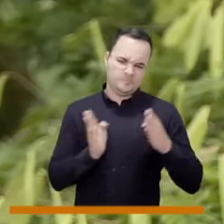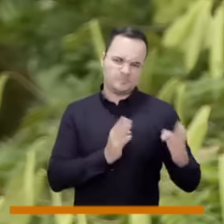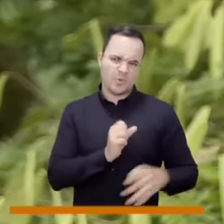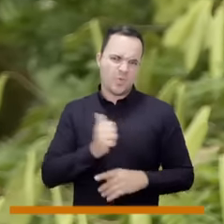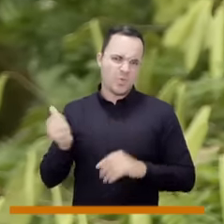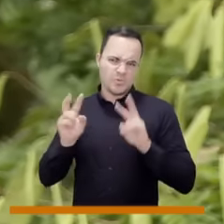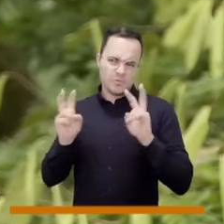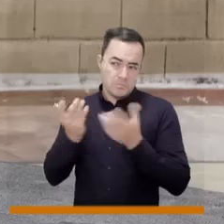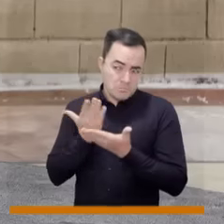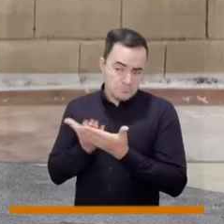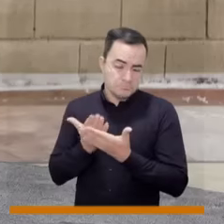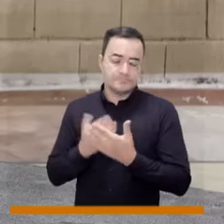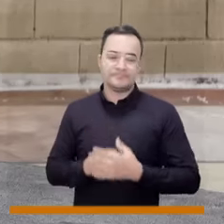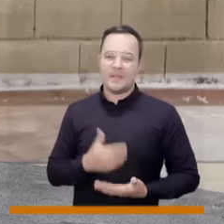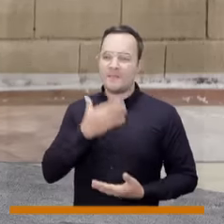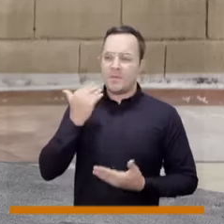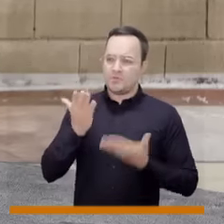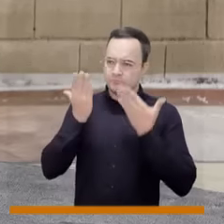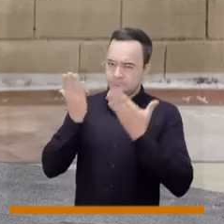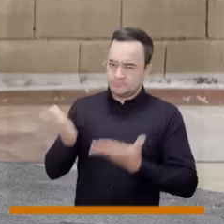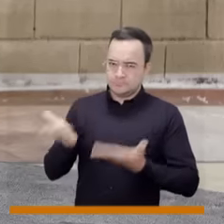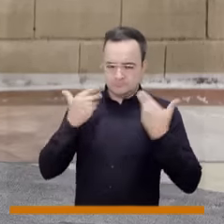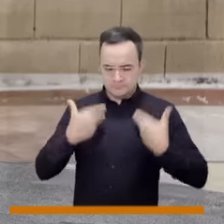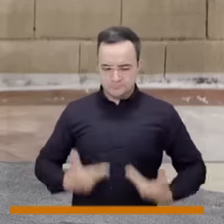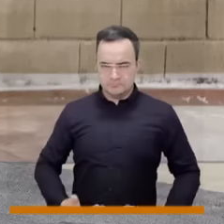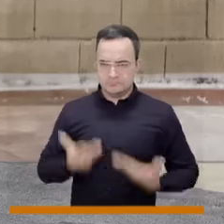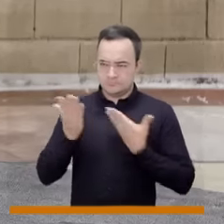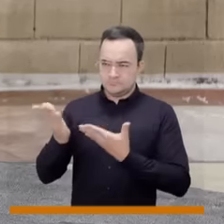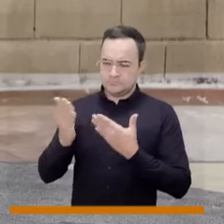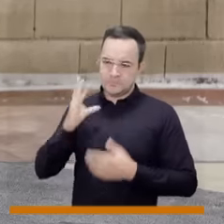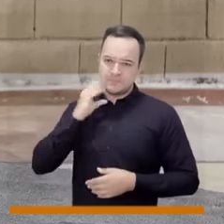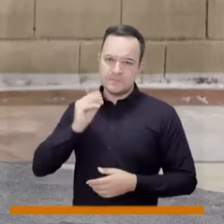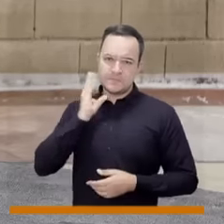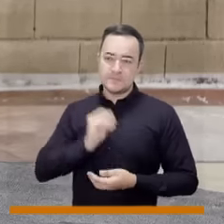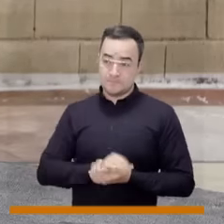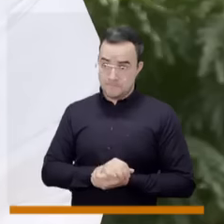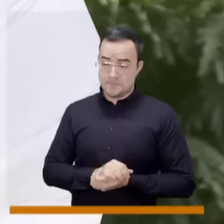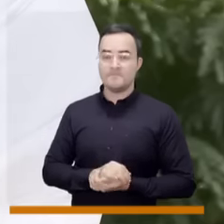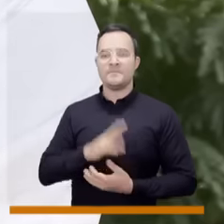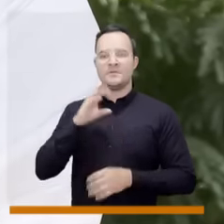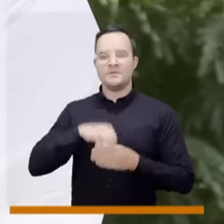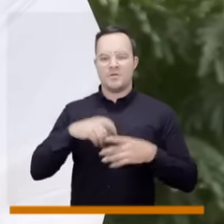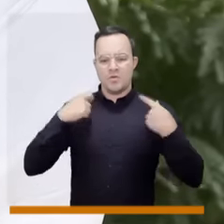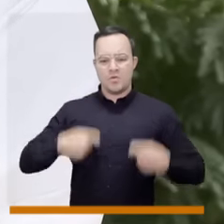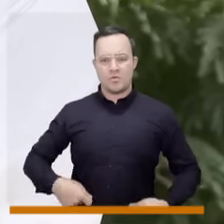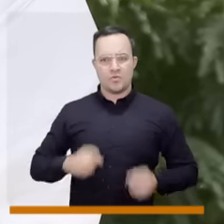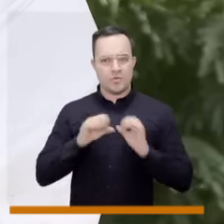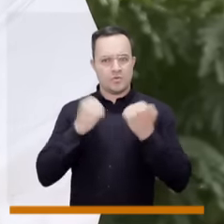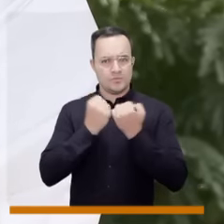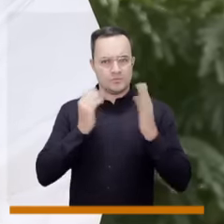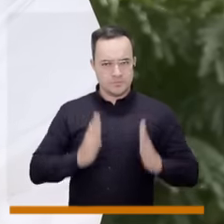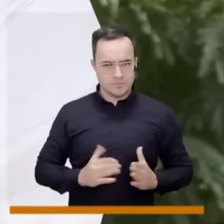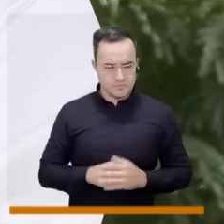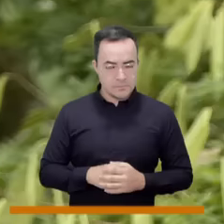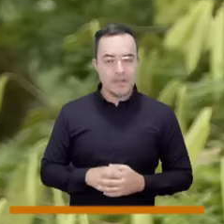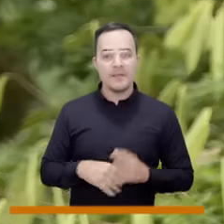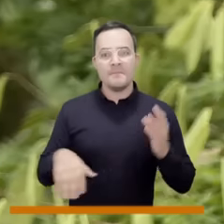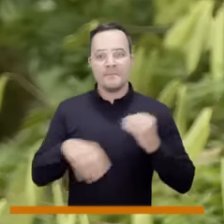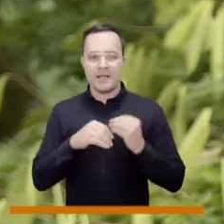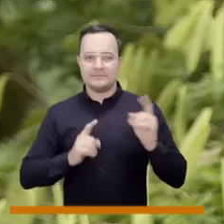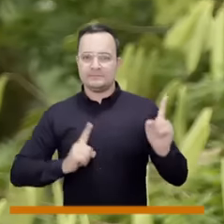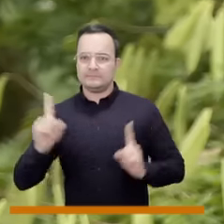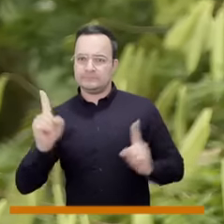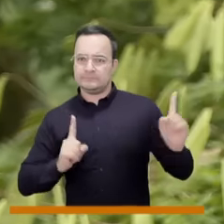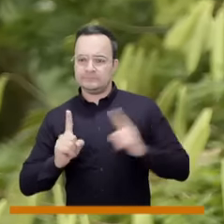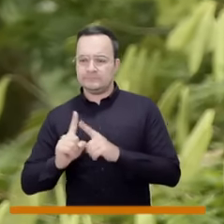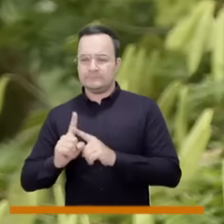de tema concejal y hablemos de su labor como corporado, una labor que efectivamente como decimos ustedes no han dejado de hacer, la